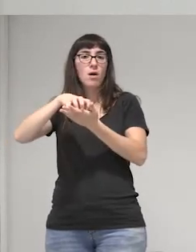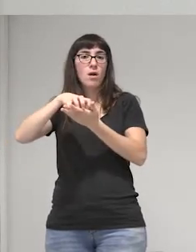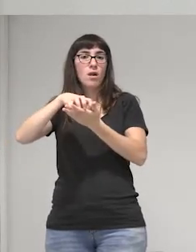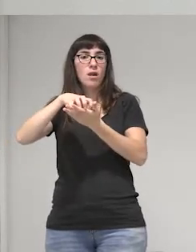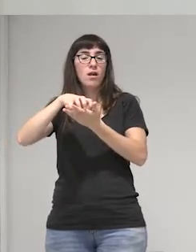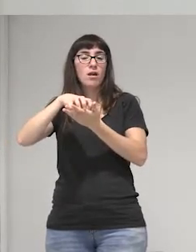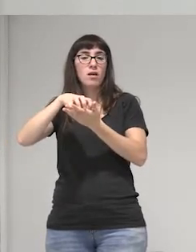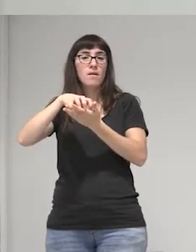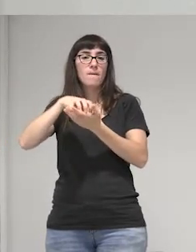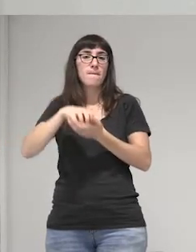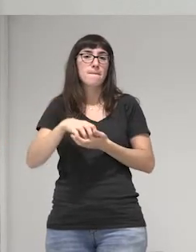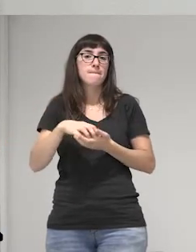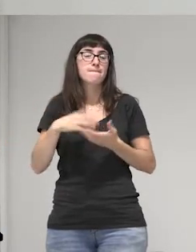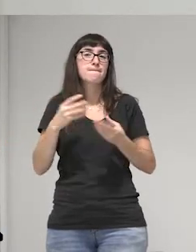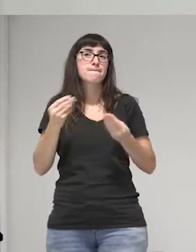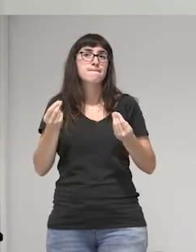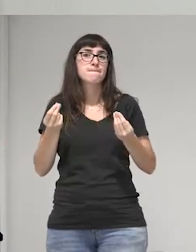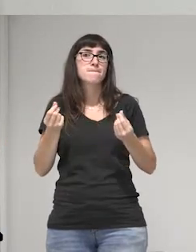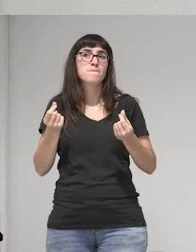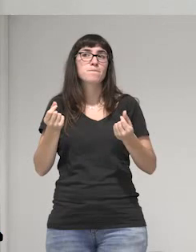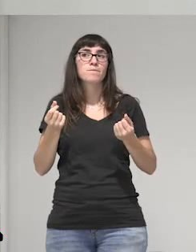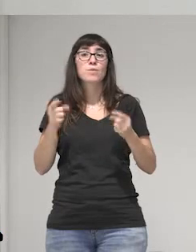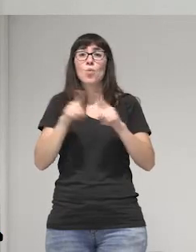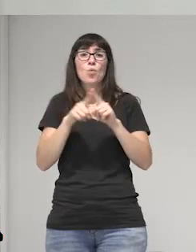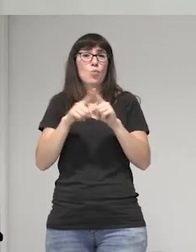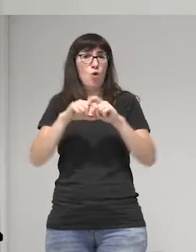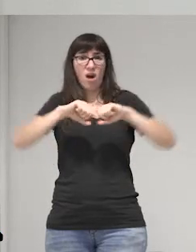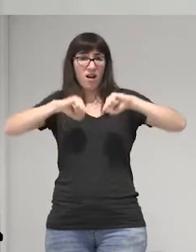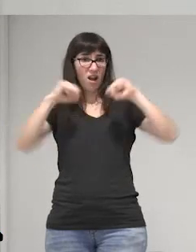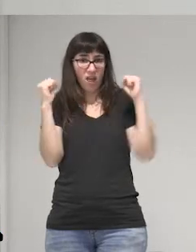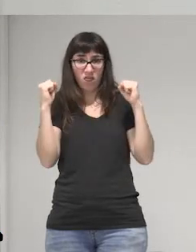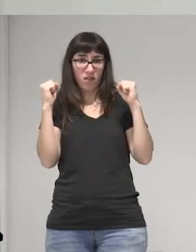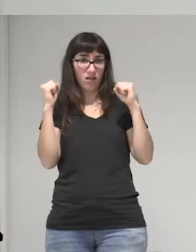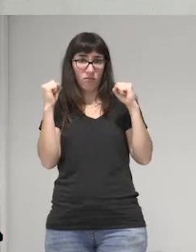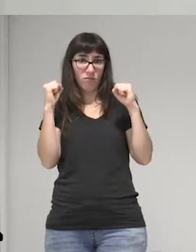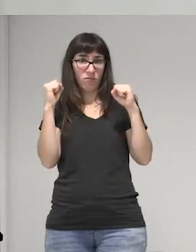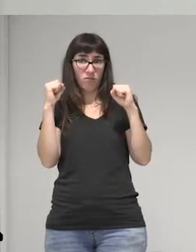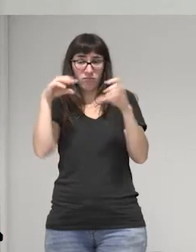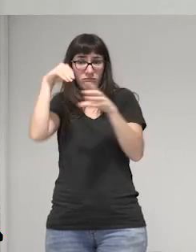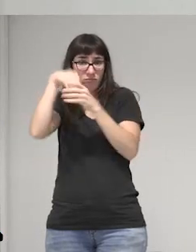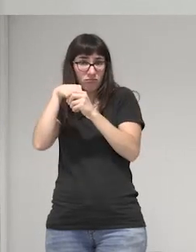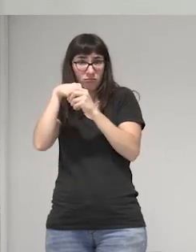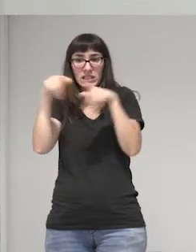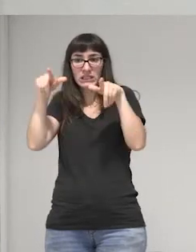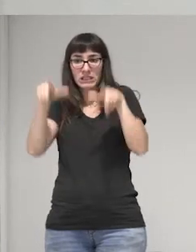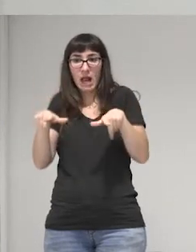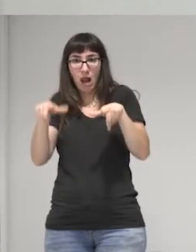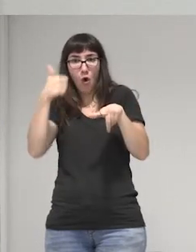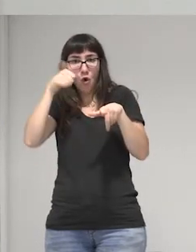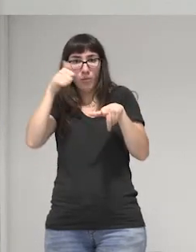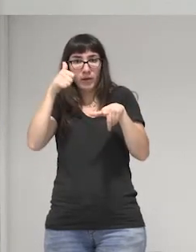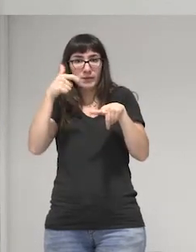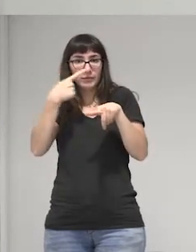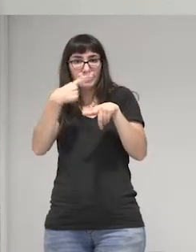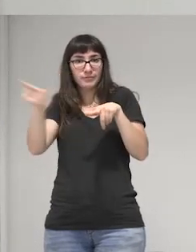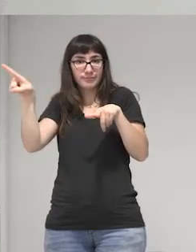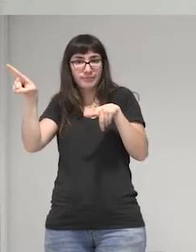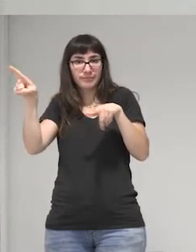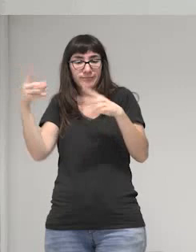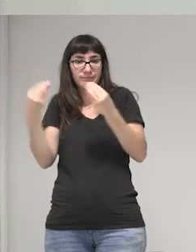en como en las cárceles a sala de hombres y ahí